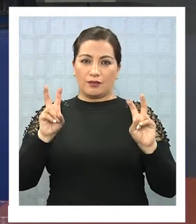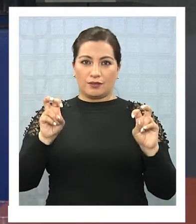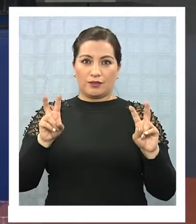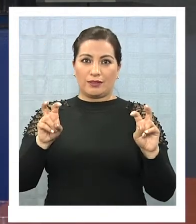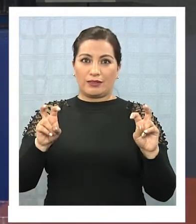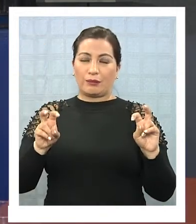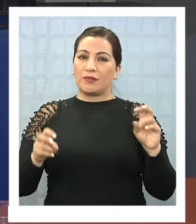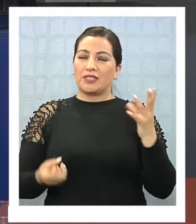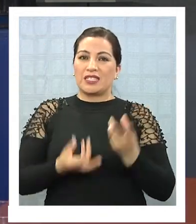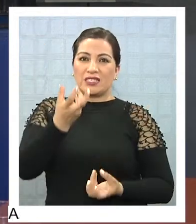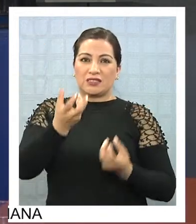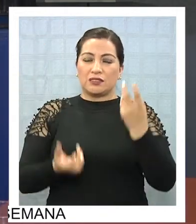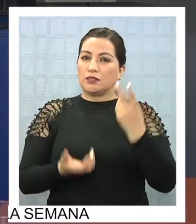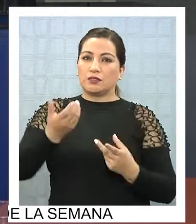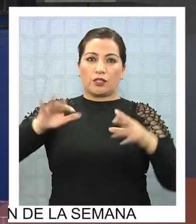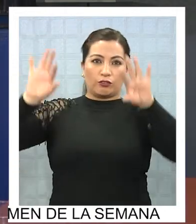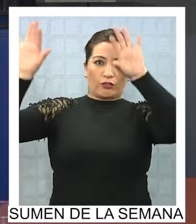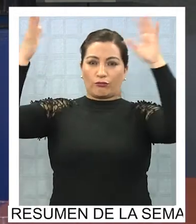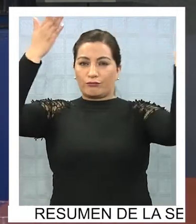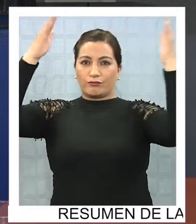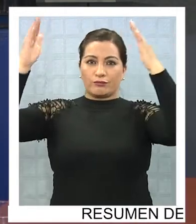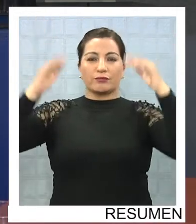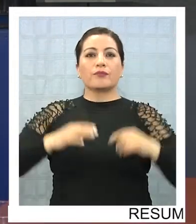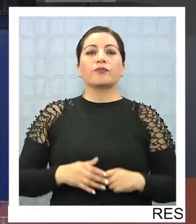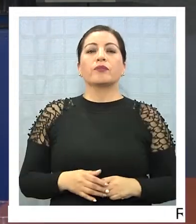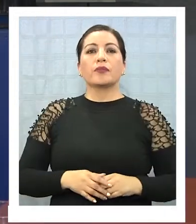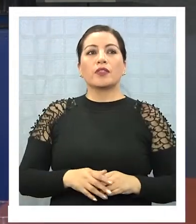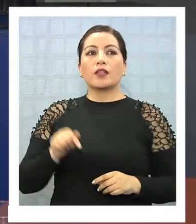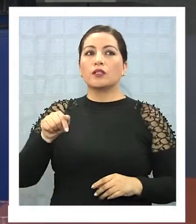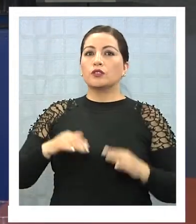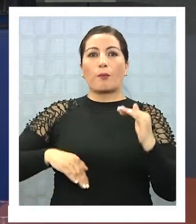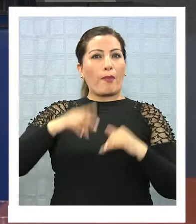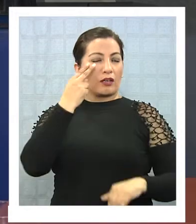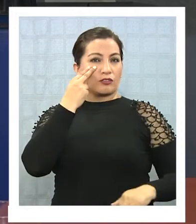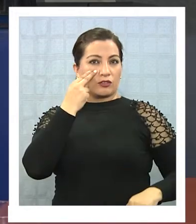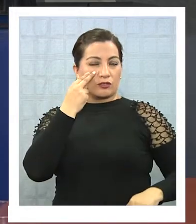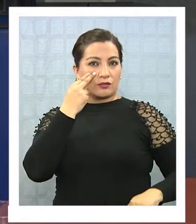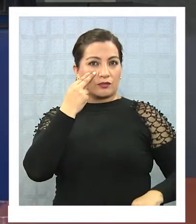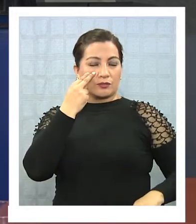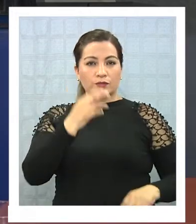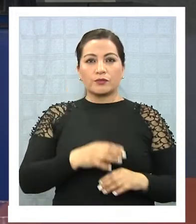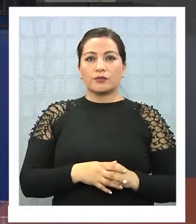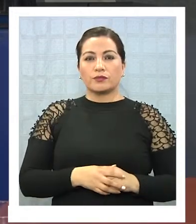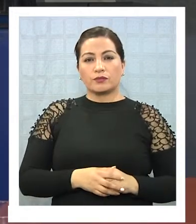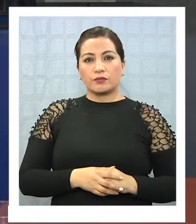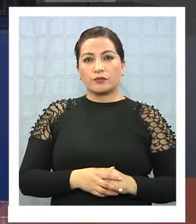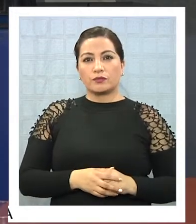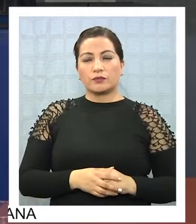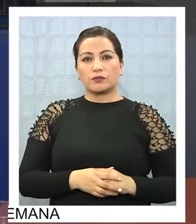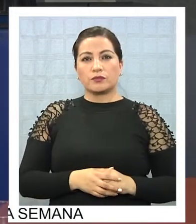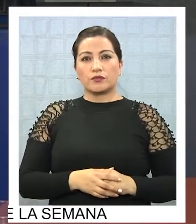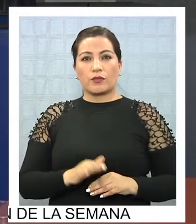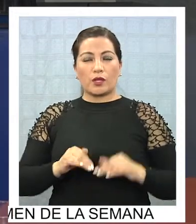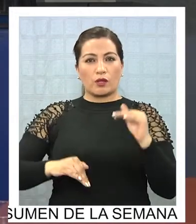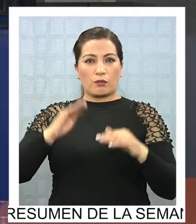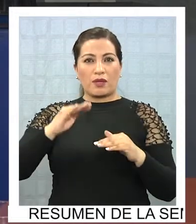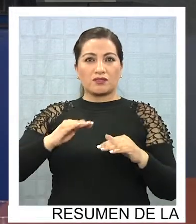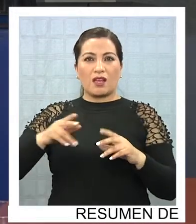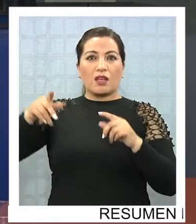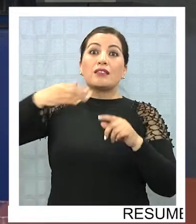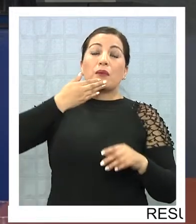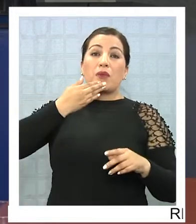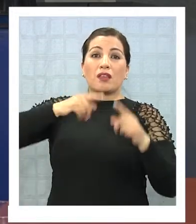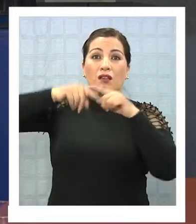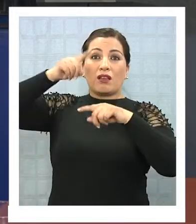tipo meteorológico, climatológico e hidrometeorológico, que los más conocidos son las remociones de masa o aluviones,